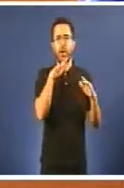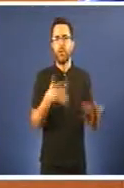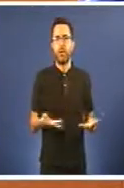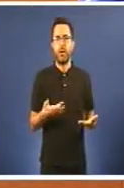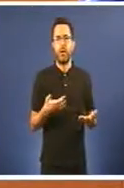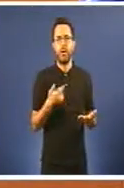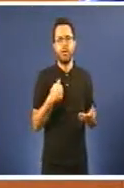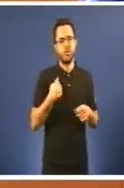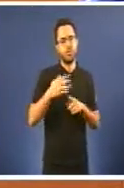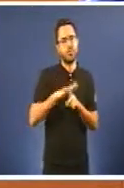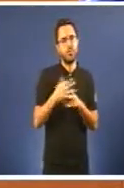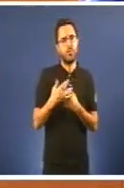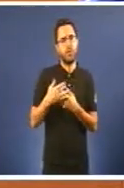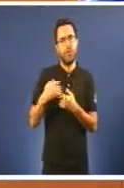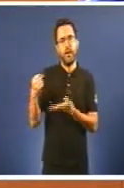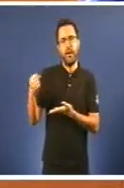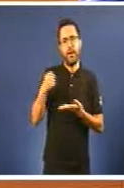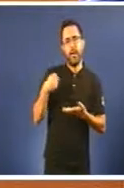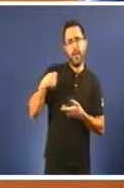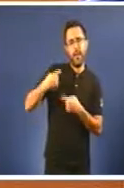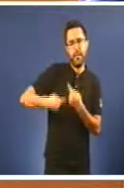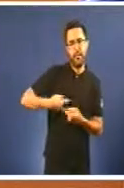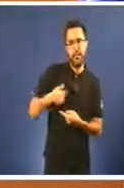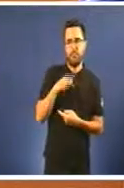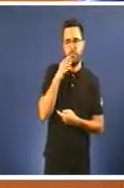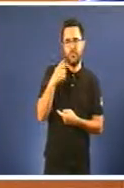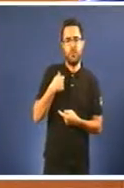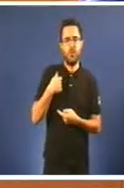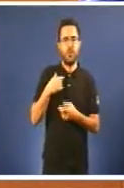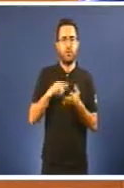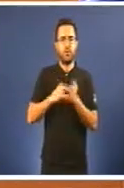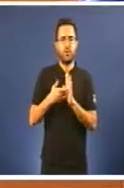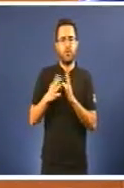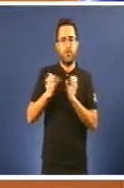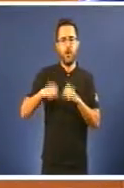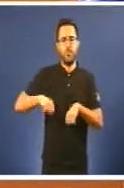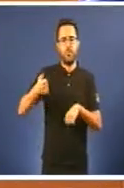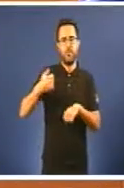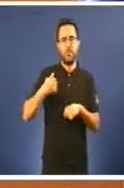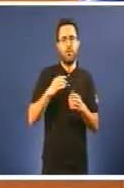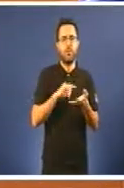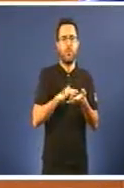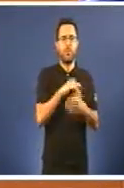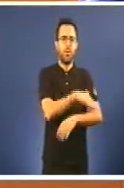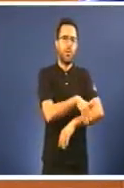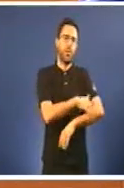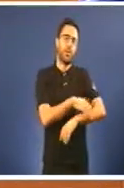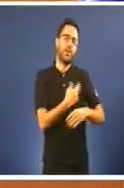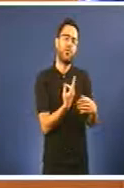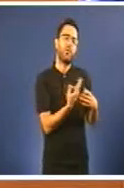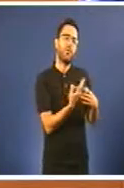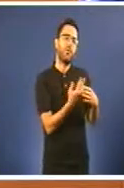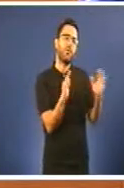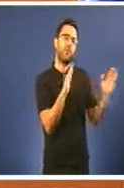heredada e aos proxetos aprobados por un Goberno no Conselho da Coruña, o Goberno bipartito da Coruña. Estamos ante un proceso